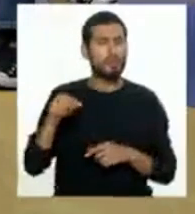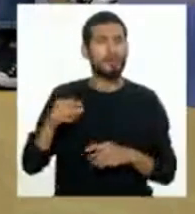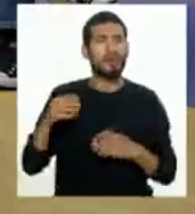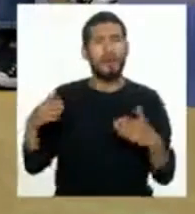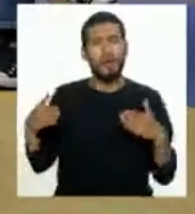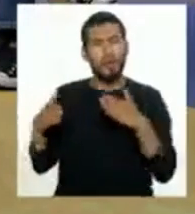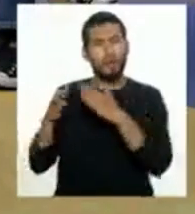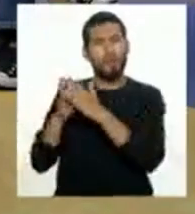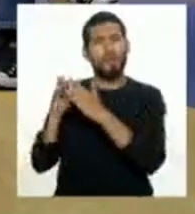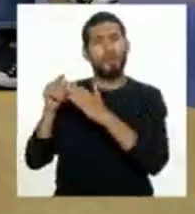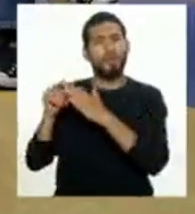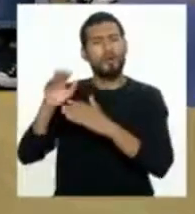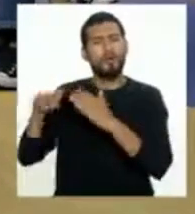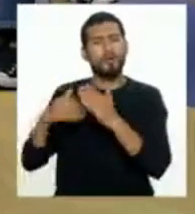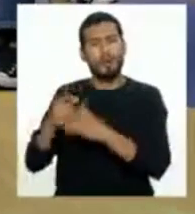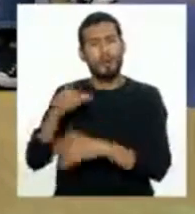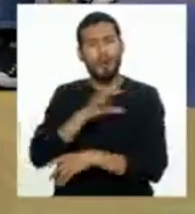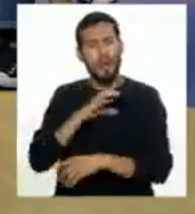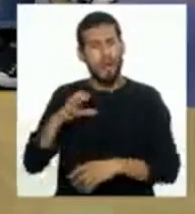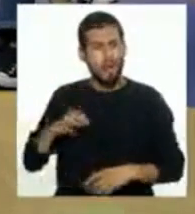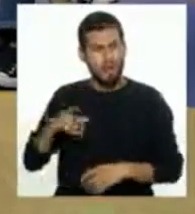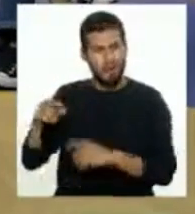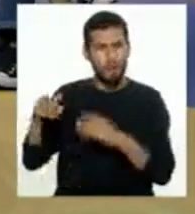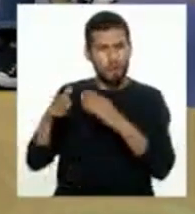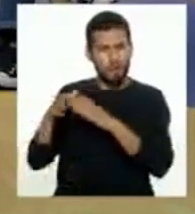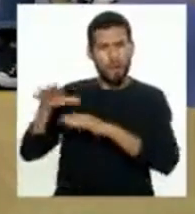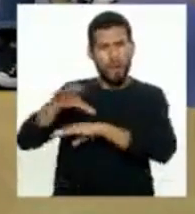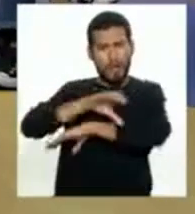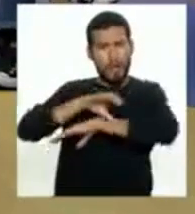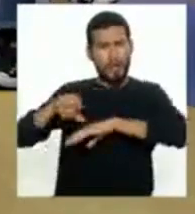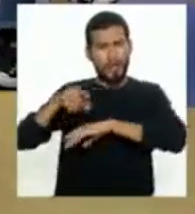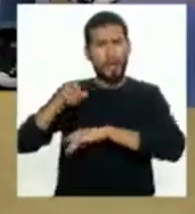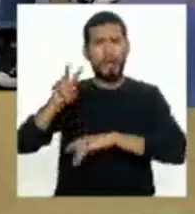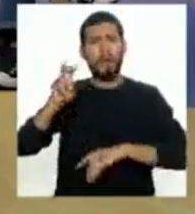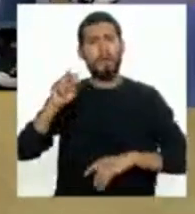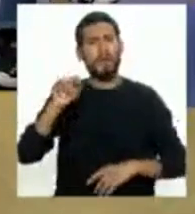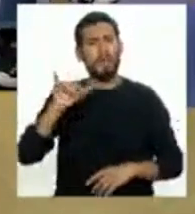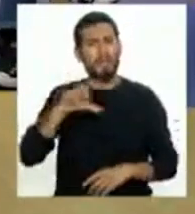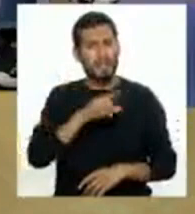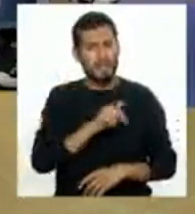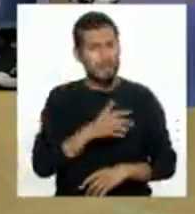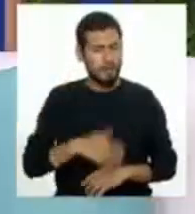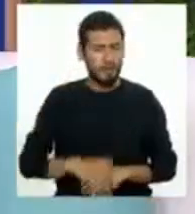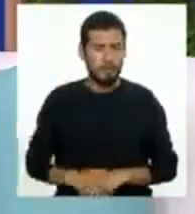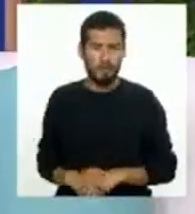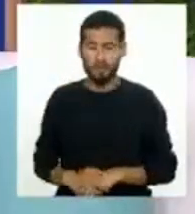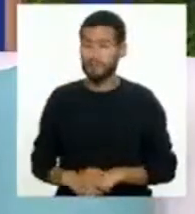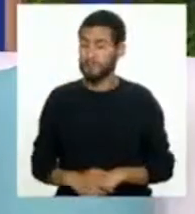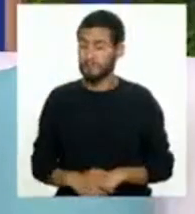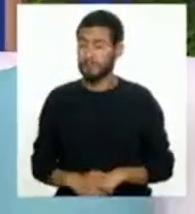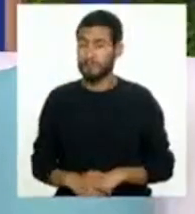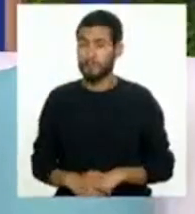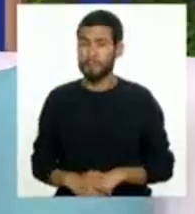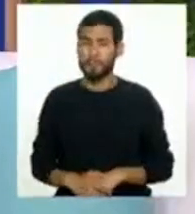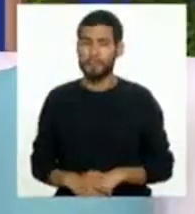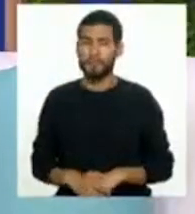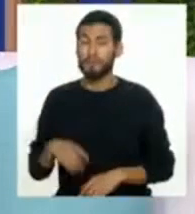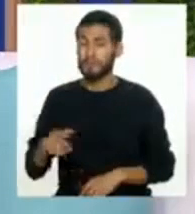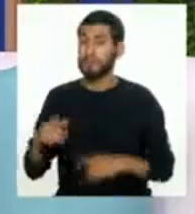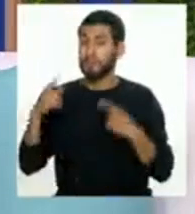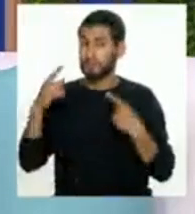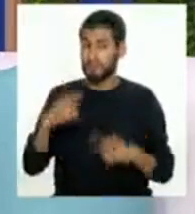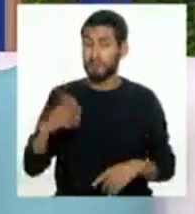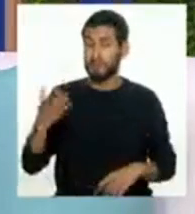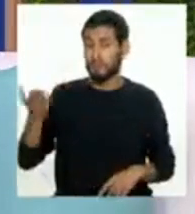Punta, todos los distritos del Callao, la zona de Ventanilla? Bien, como ya... Con un tsunami, ¿no? Como ya